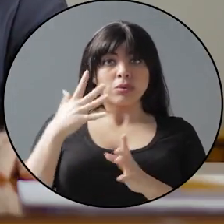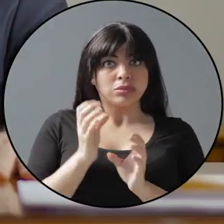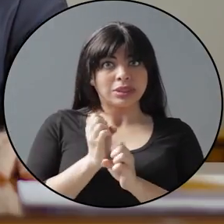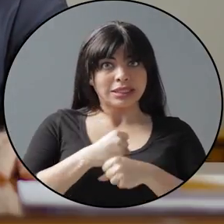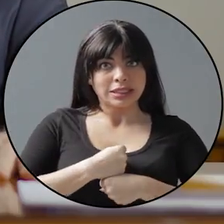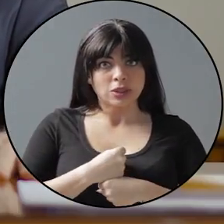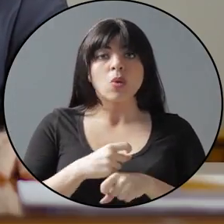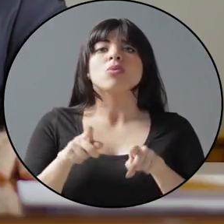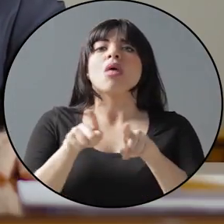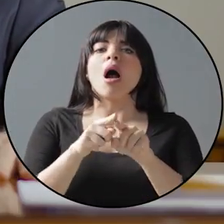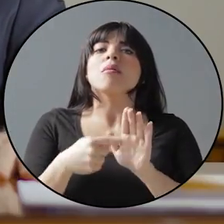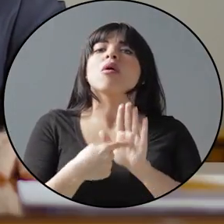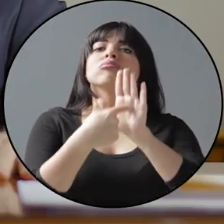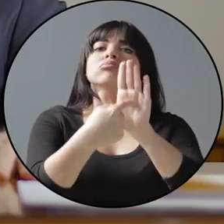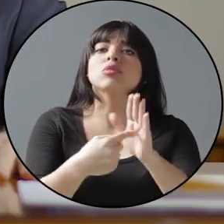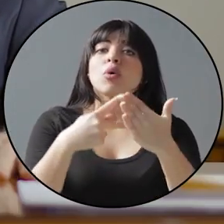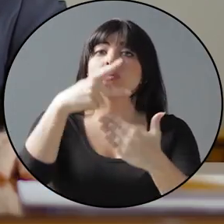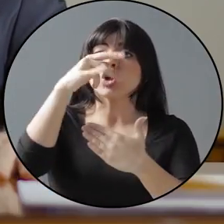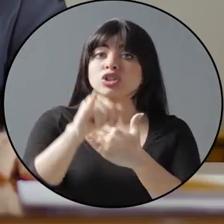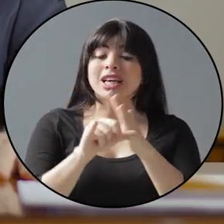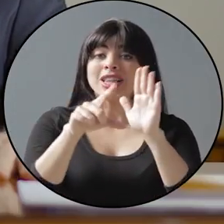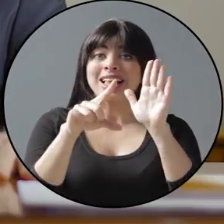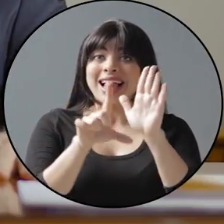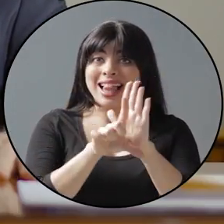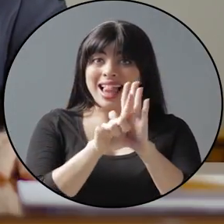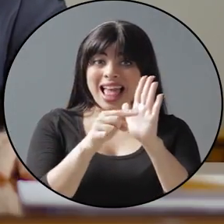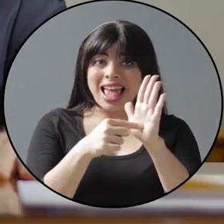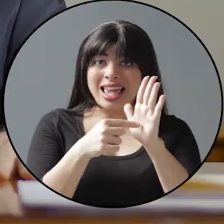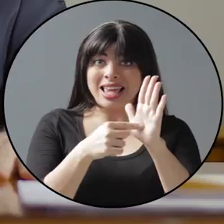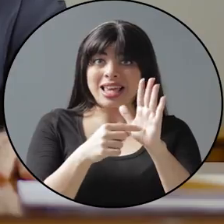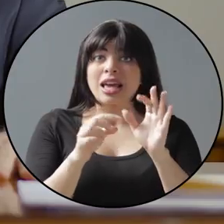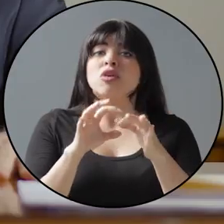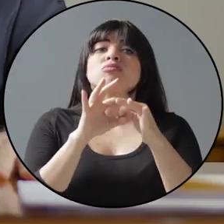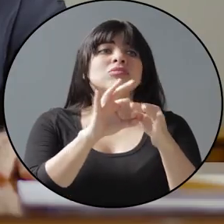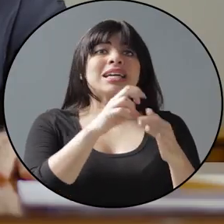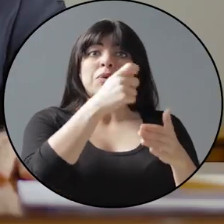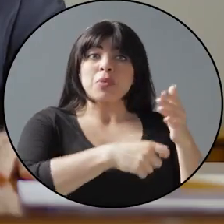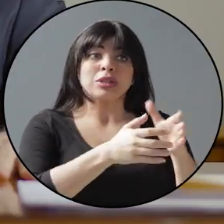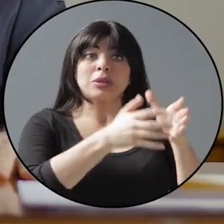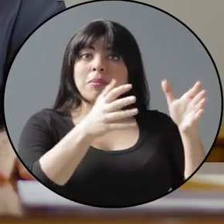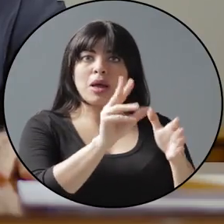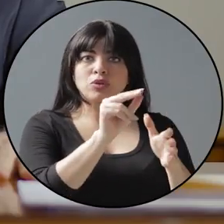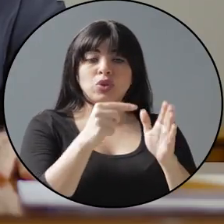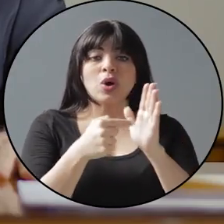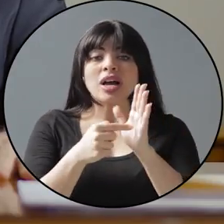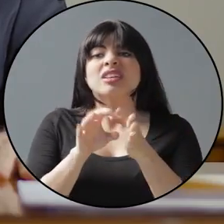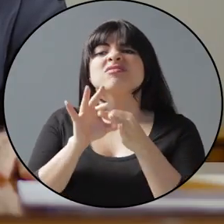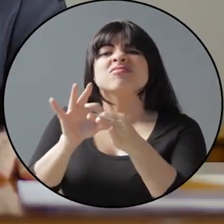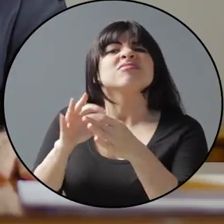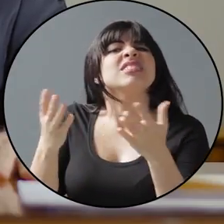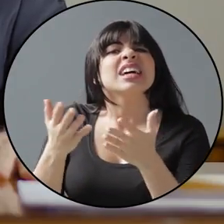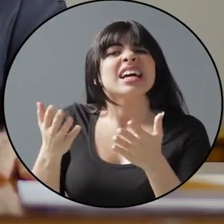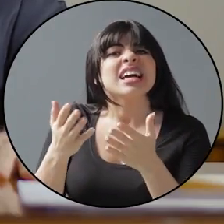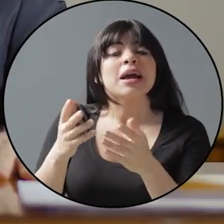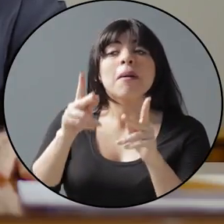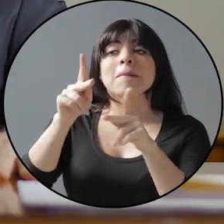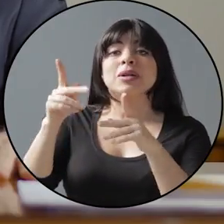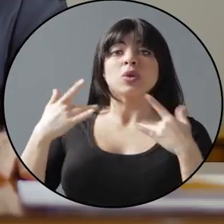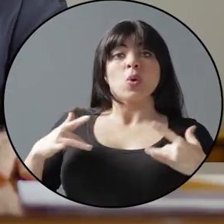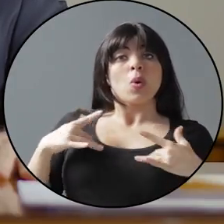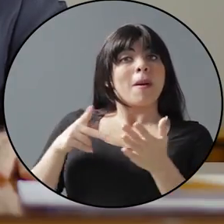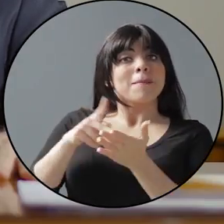También presentamos proyectos de ley que no aumentan la carga tributaria, pero atacan